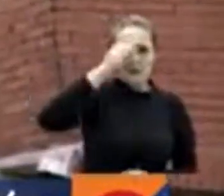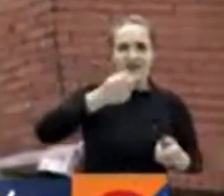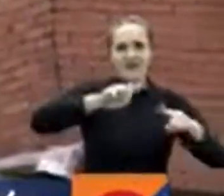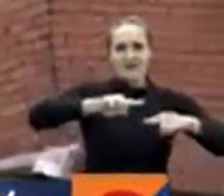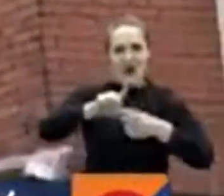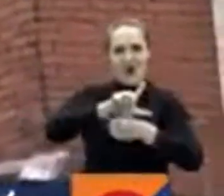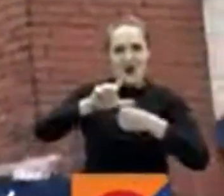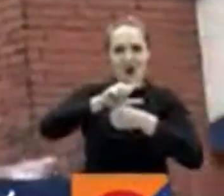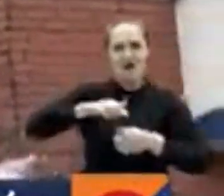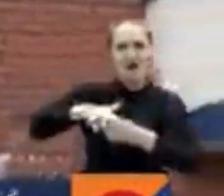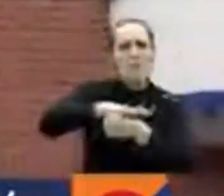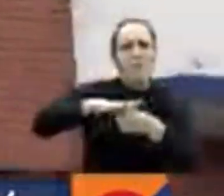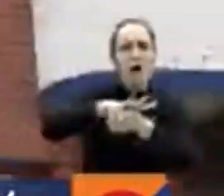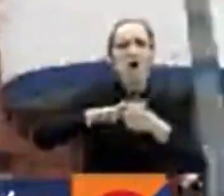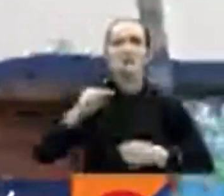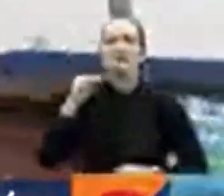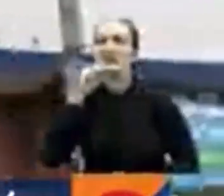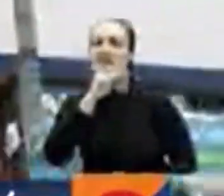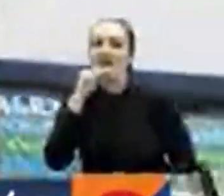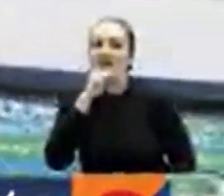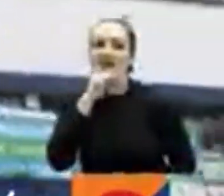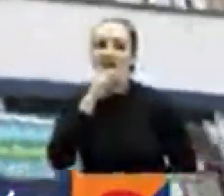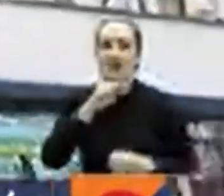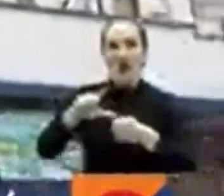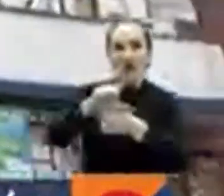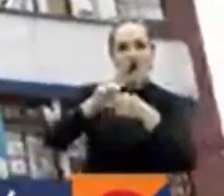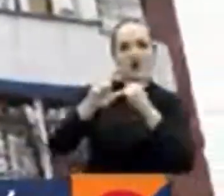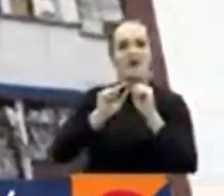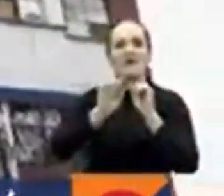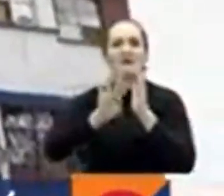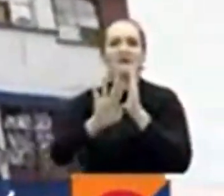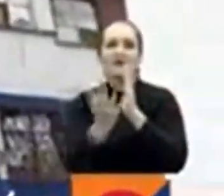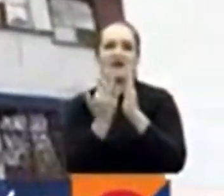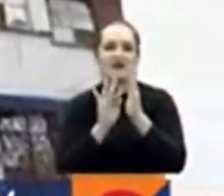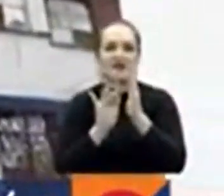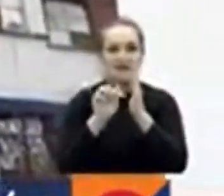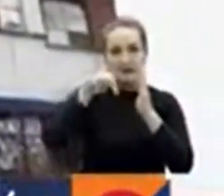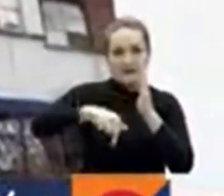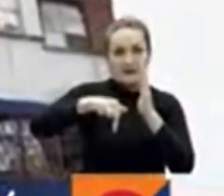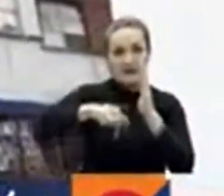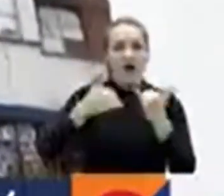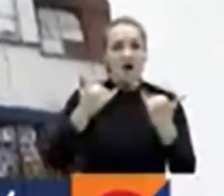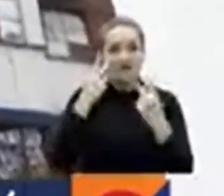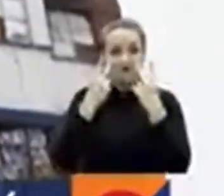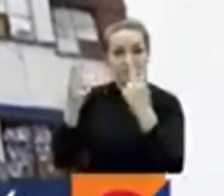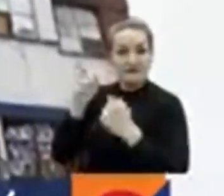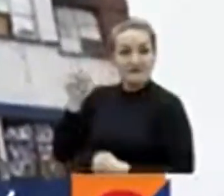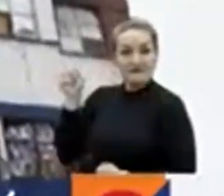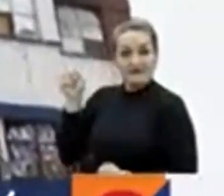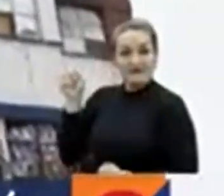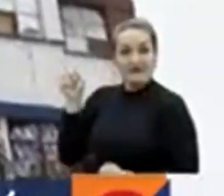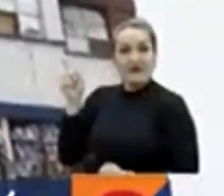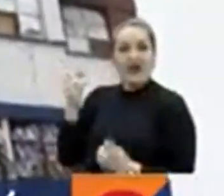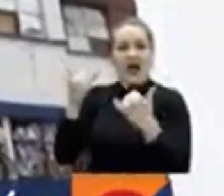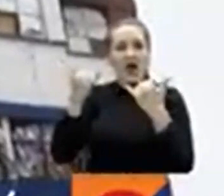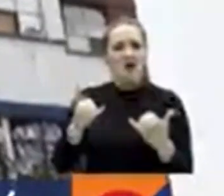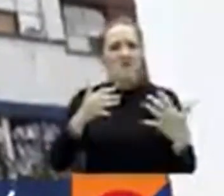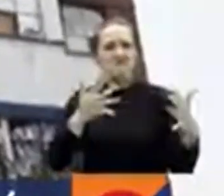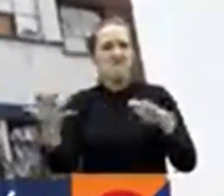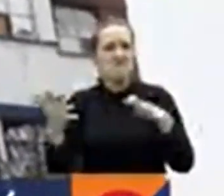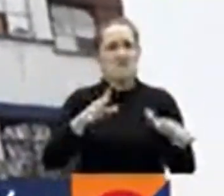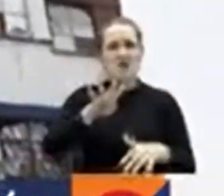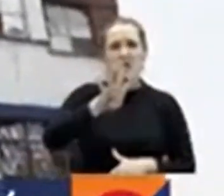sector del barrio Santa Fe, la localidad de Los Mártires. A esta hora ustedes se pueden dar cuenta, al menos unas 40, 50